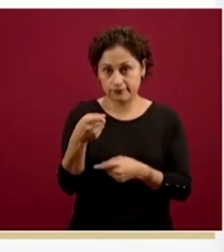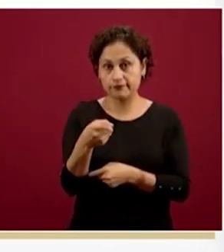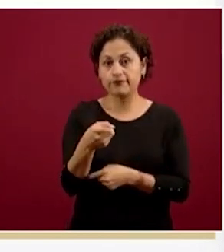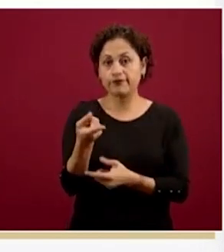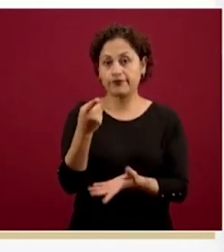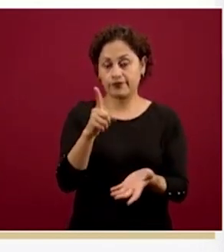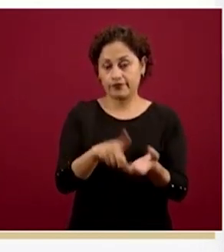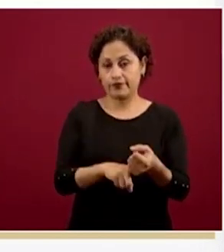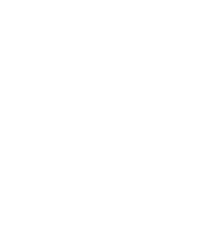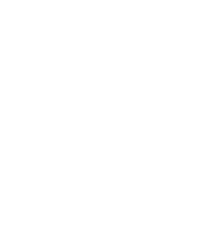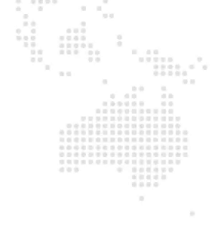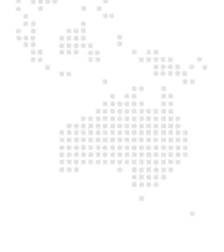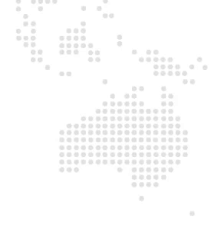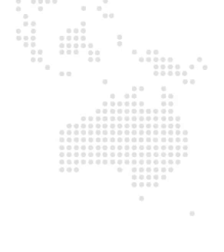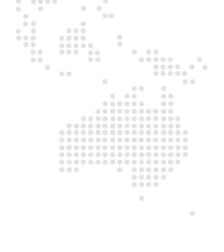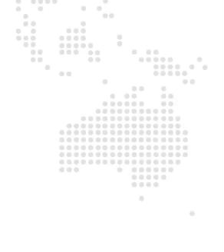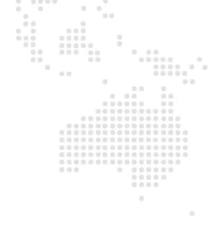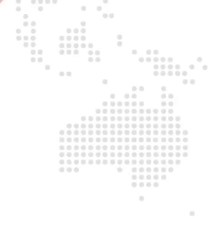operativo Android.